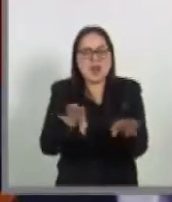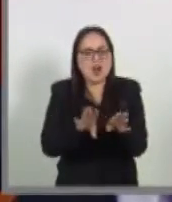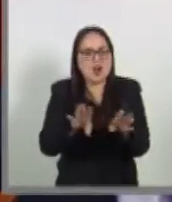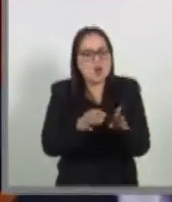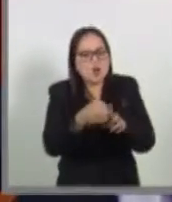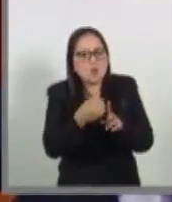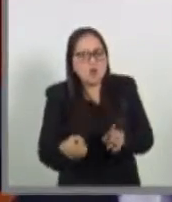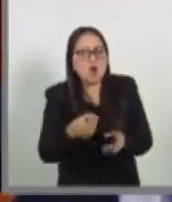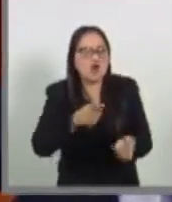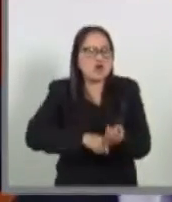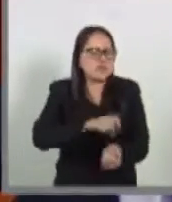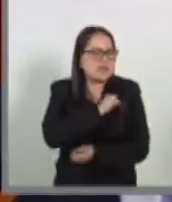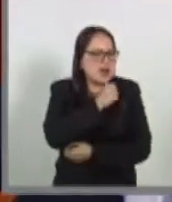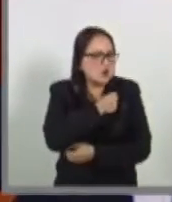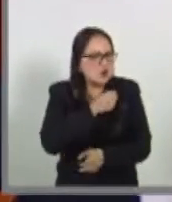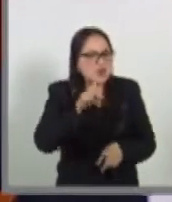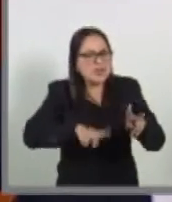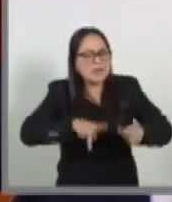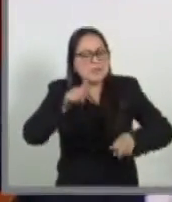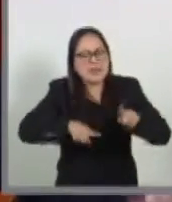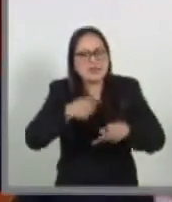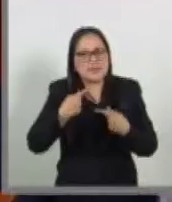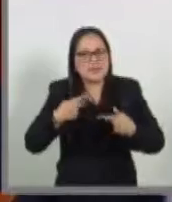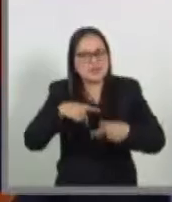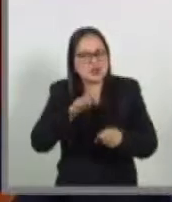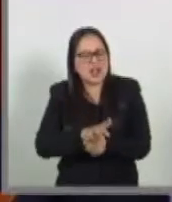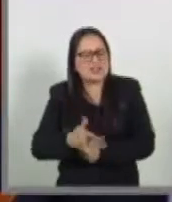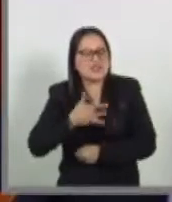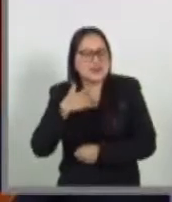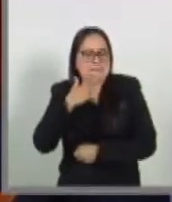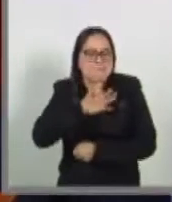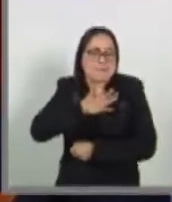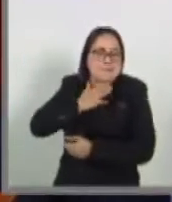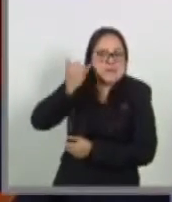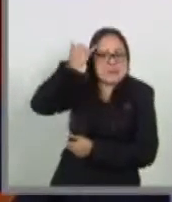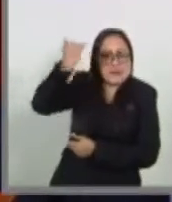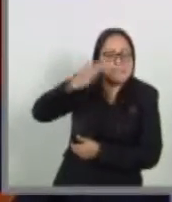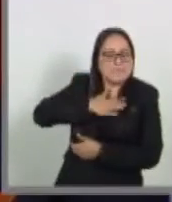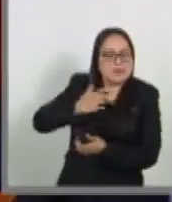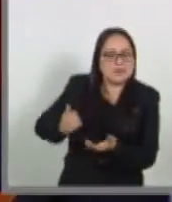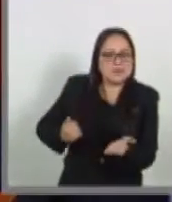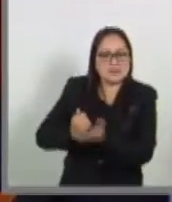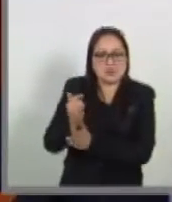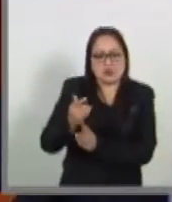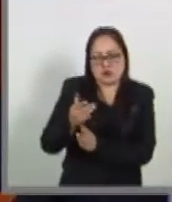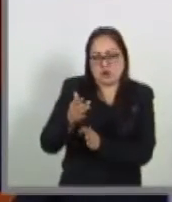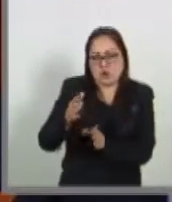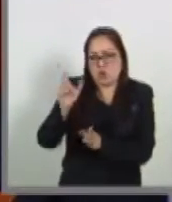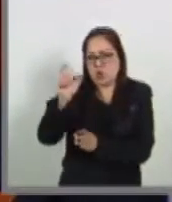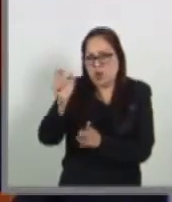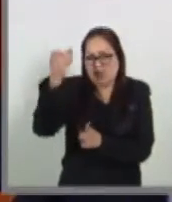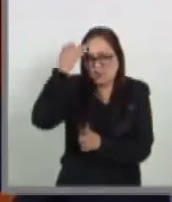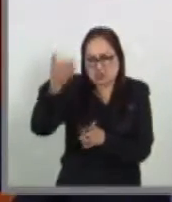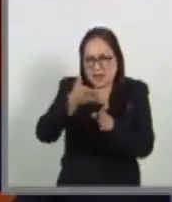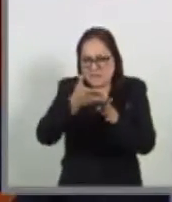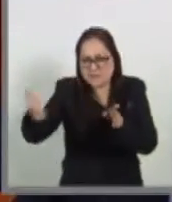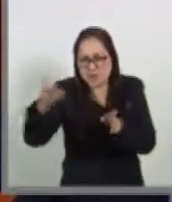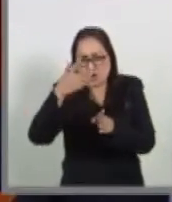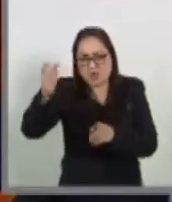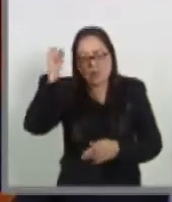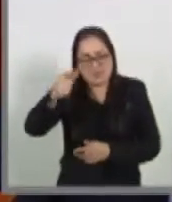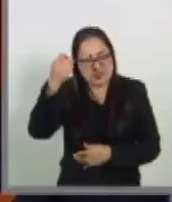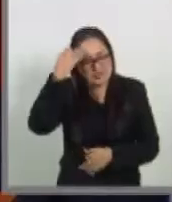personal, a su salud y como lo considere pertinente y también pueda gozar de estos periodos para la lactancia